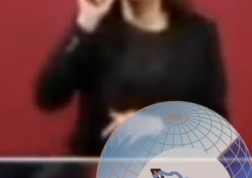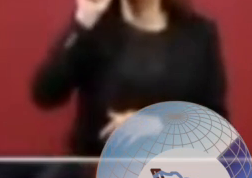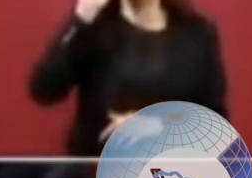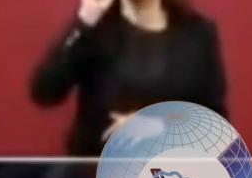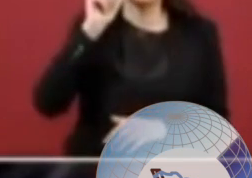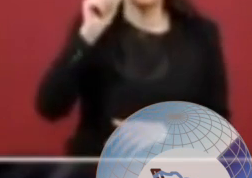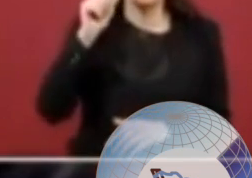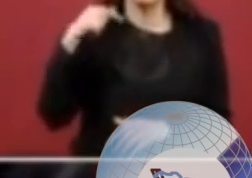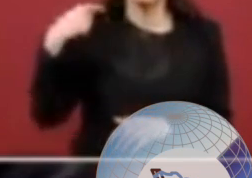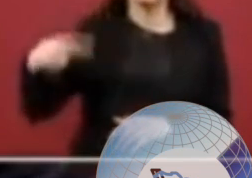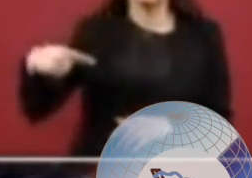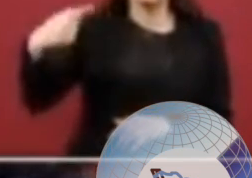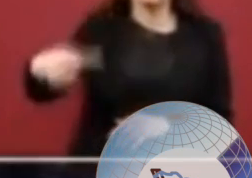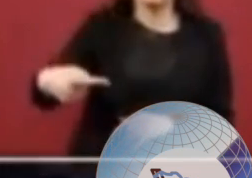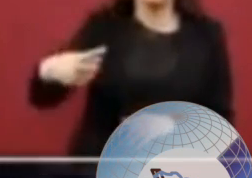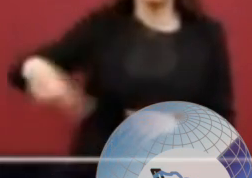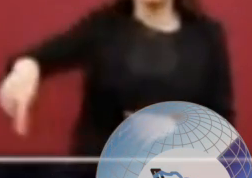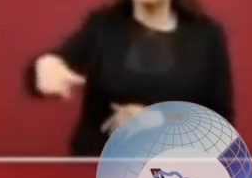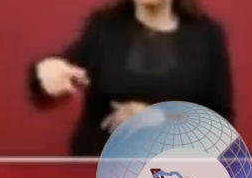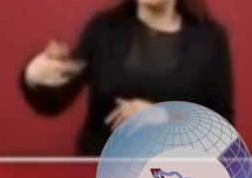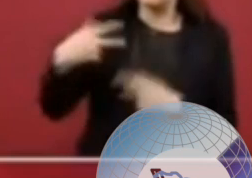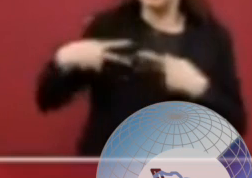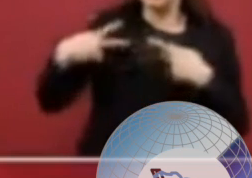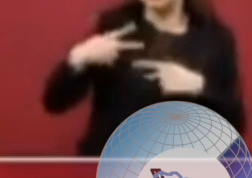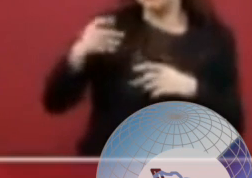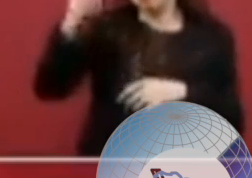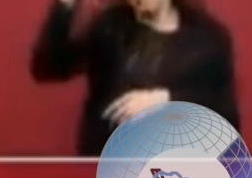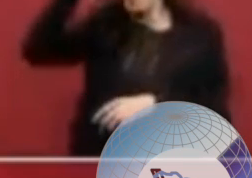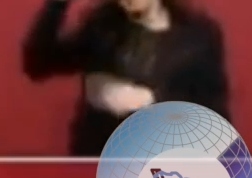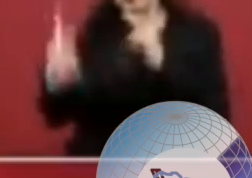en el caso de que se apruebe